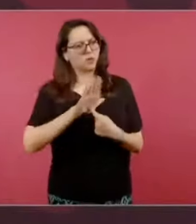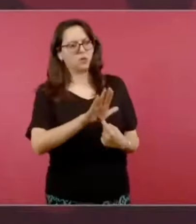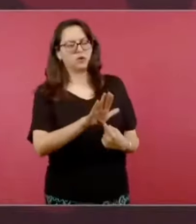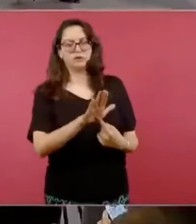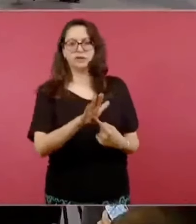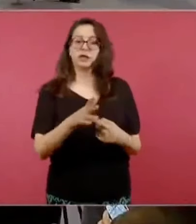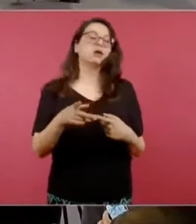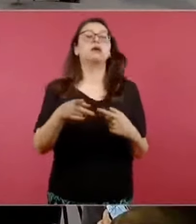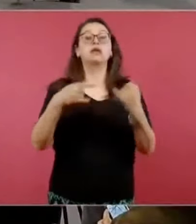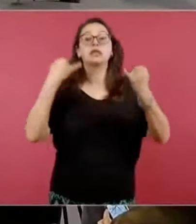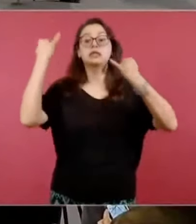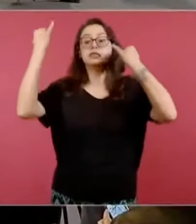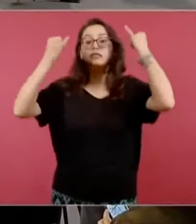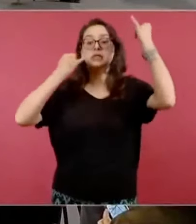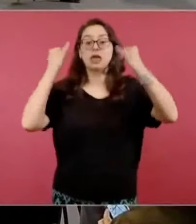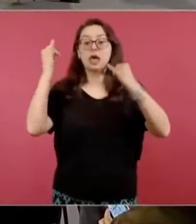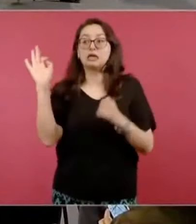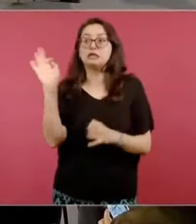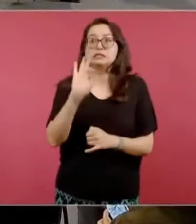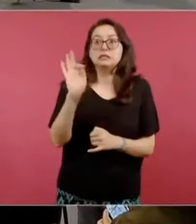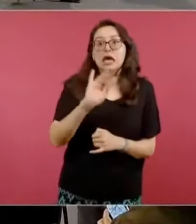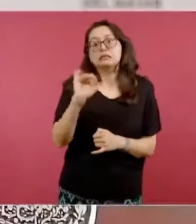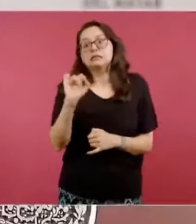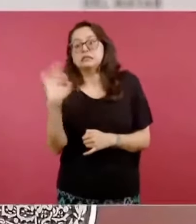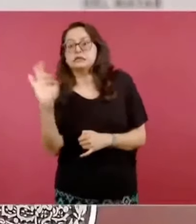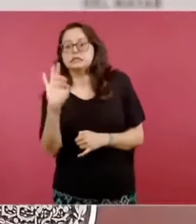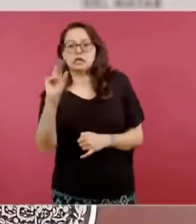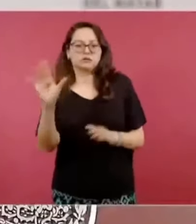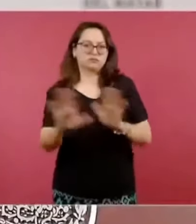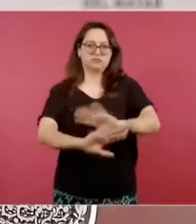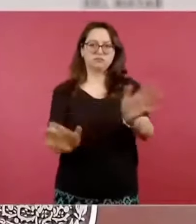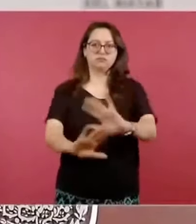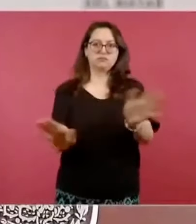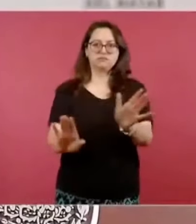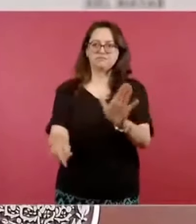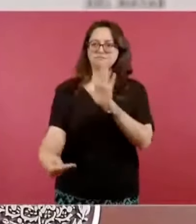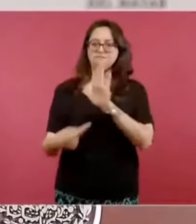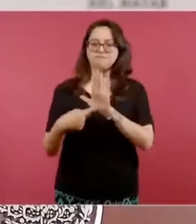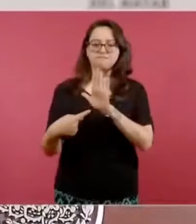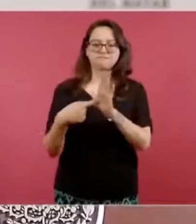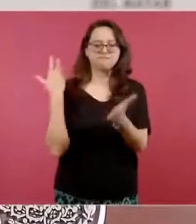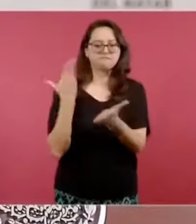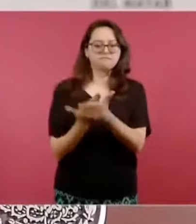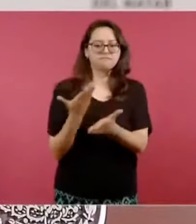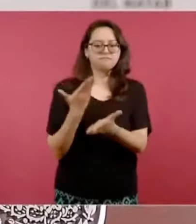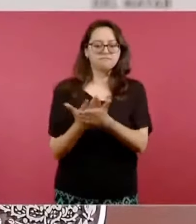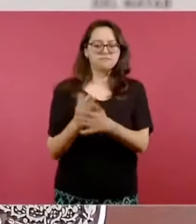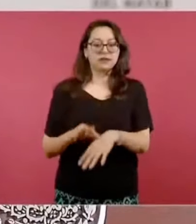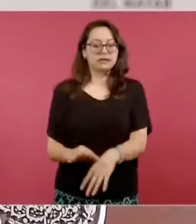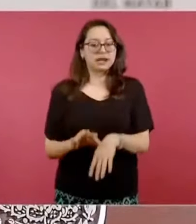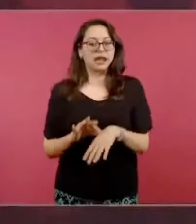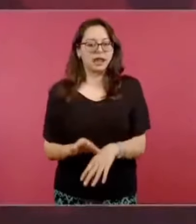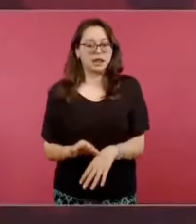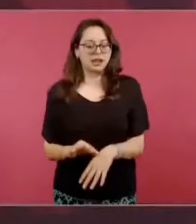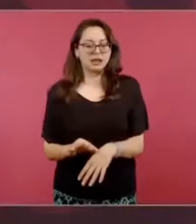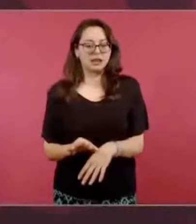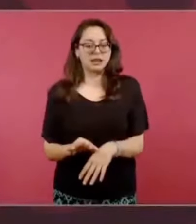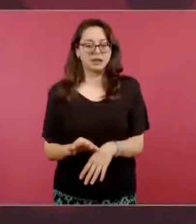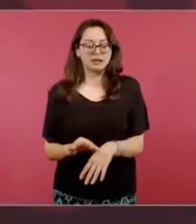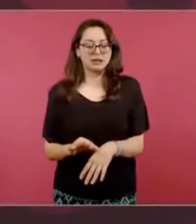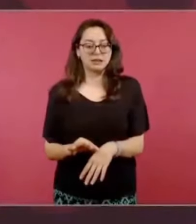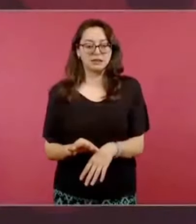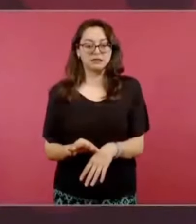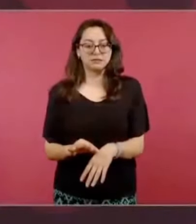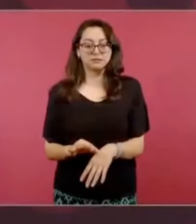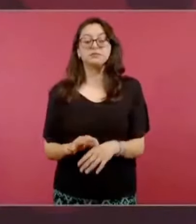o en conjeturas. Y además esto no le quita el